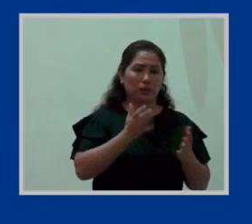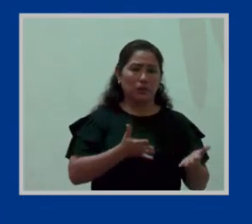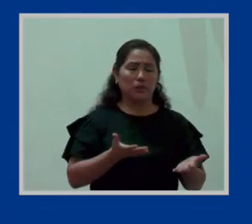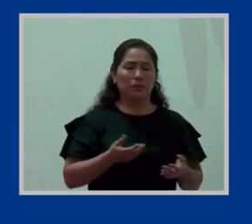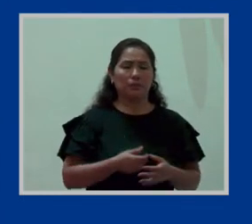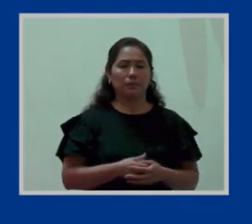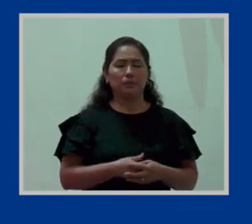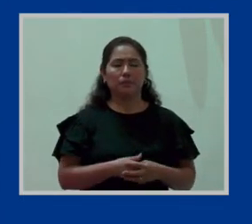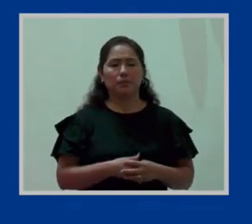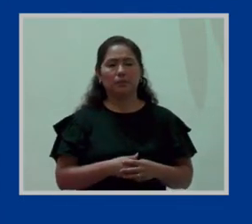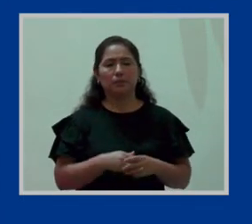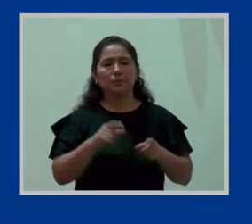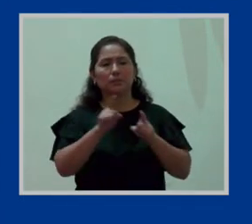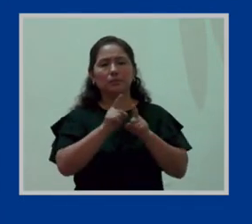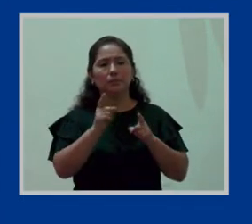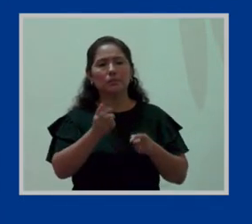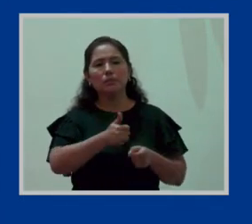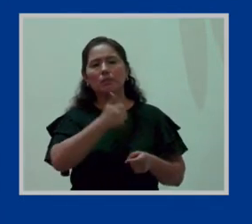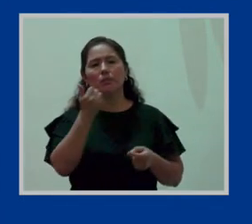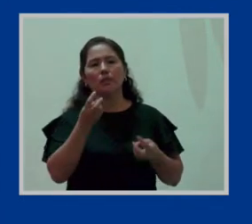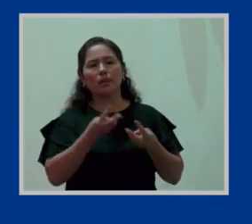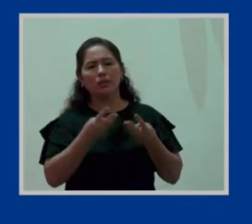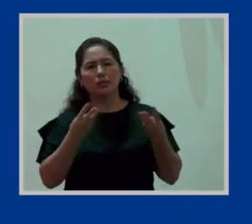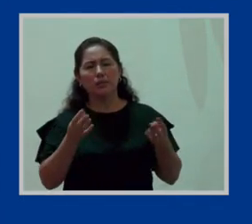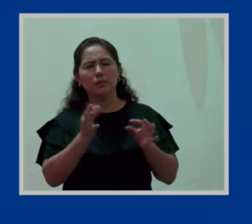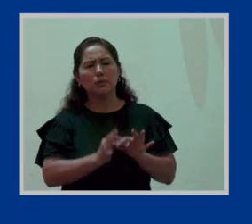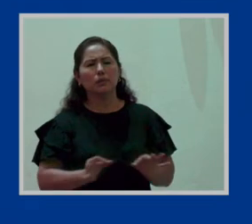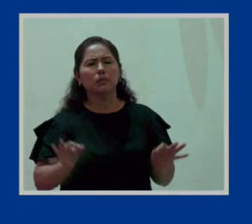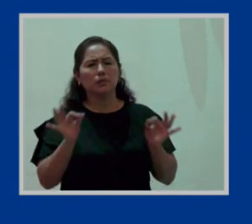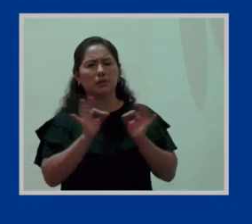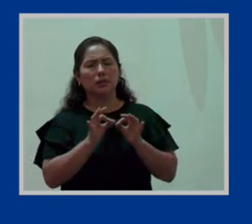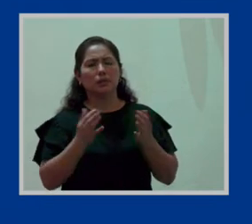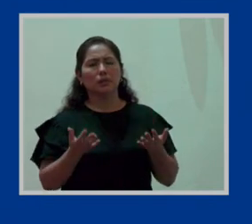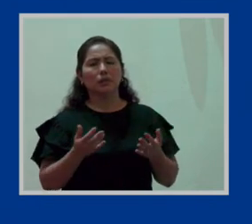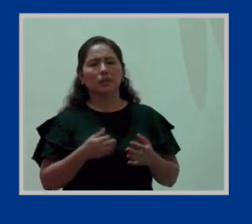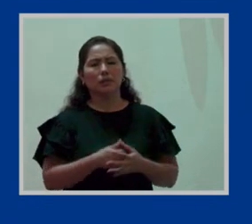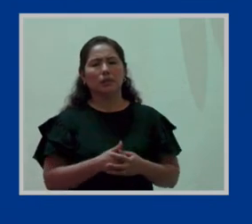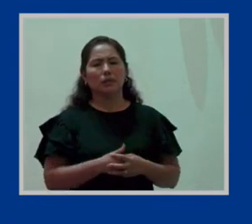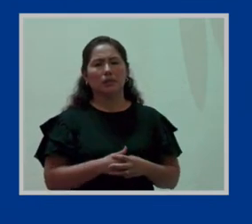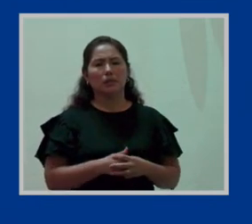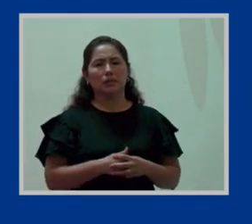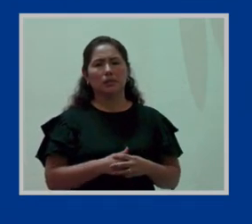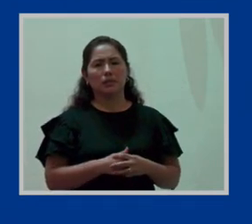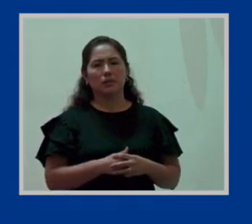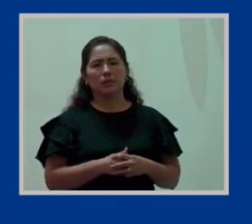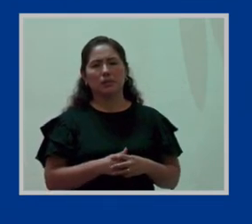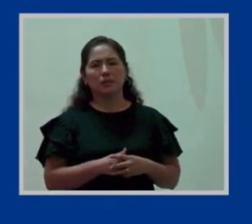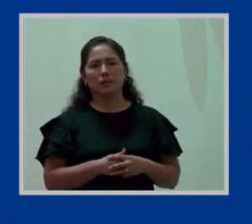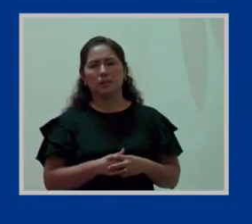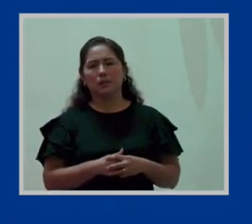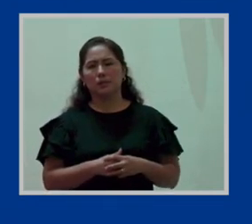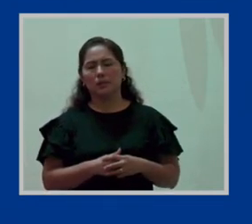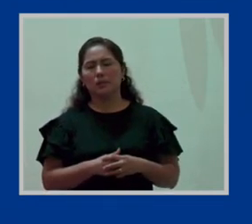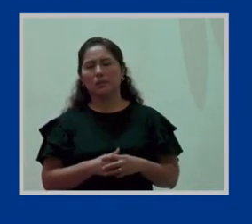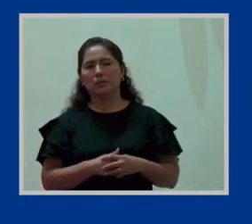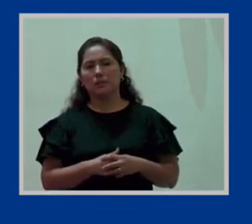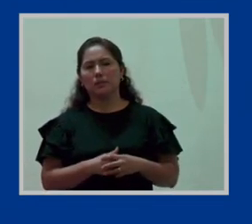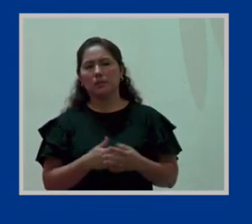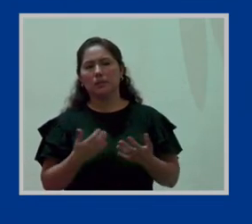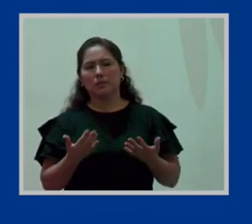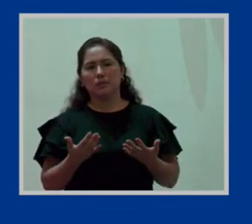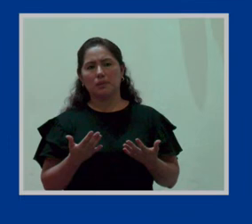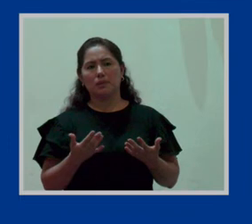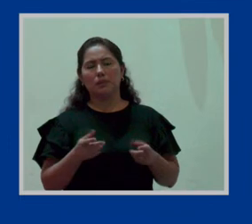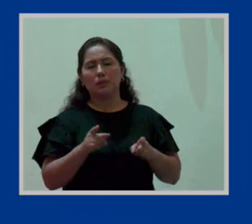Otro elemento importante, y en esto, digamos, jugó un papel muy perponderante el Ministerio de Salud, es que, sea